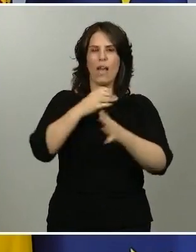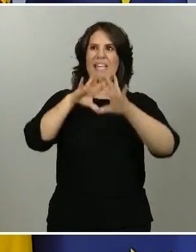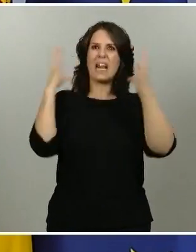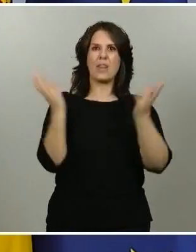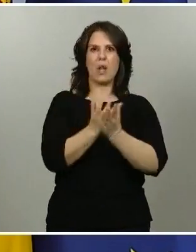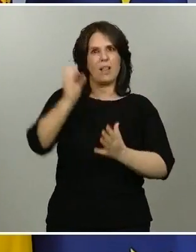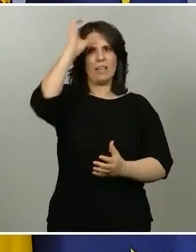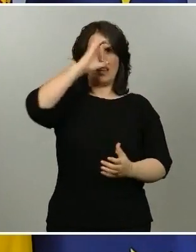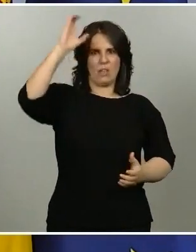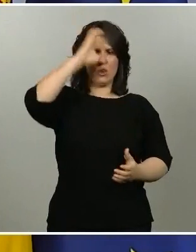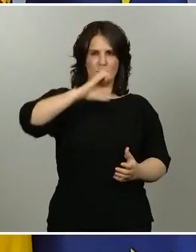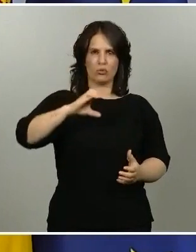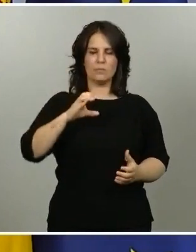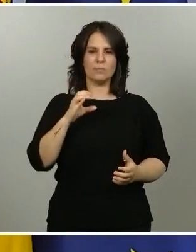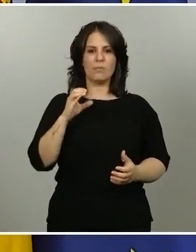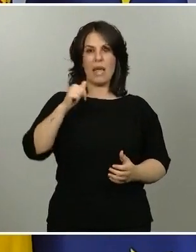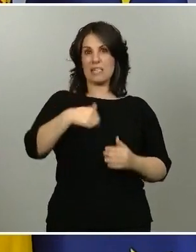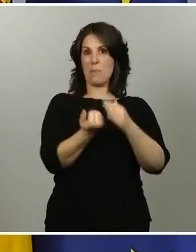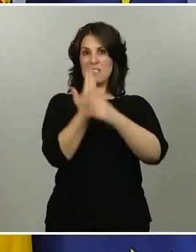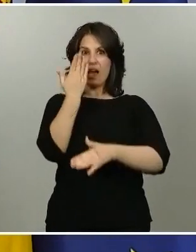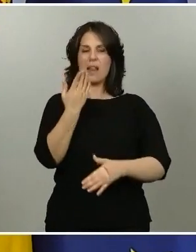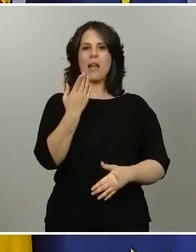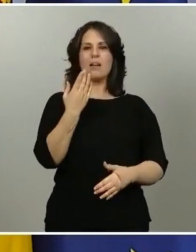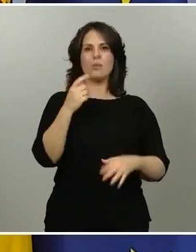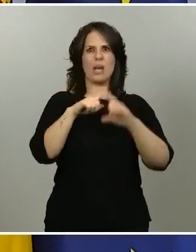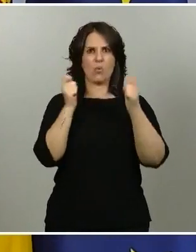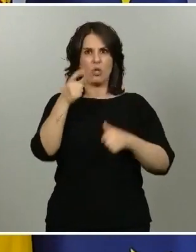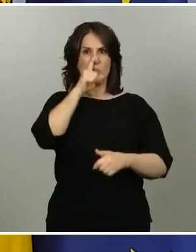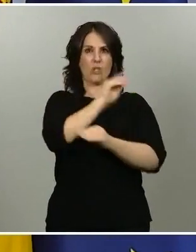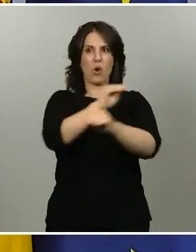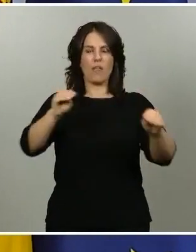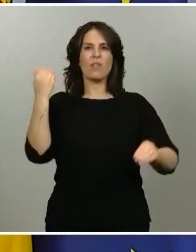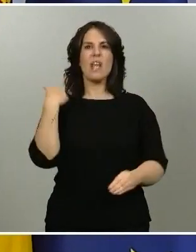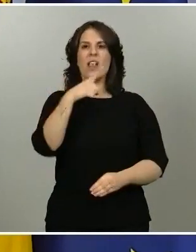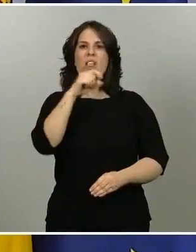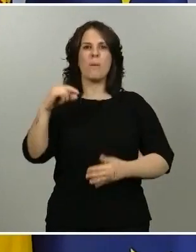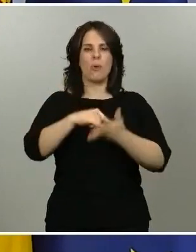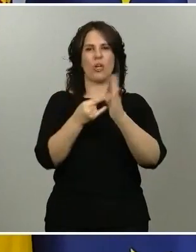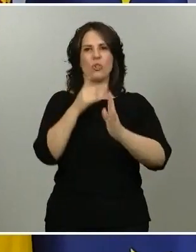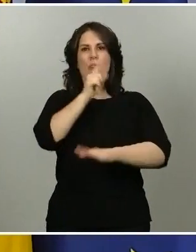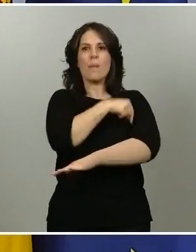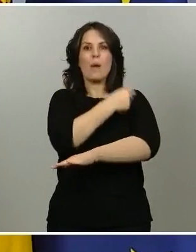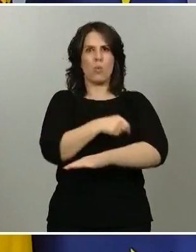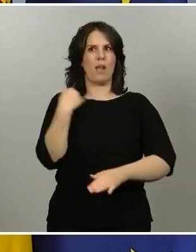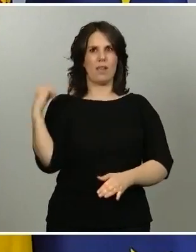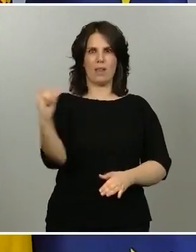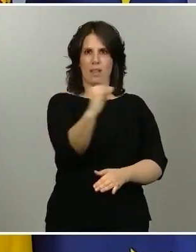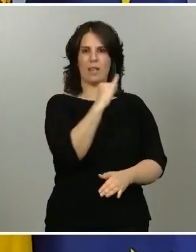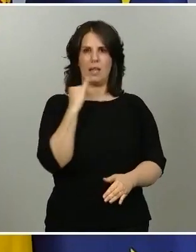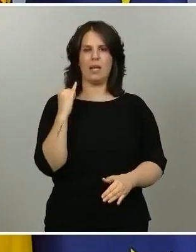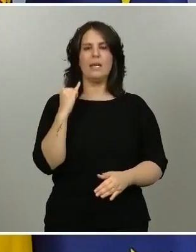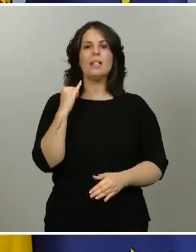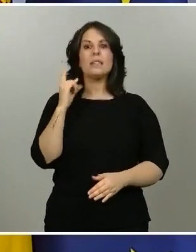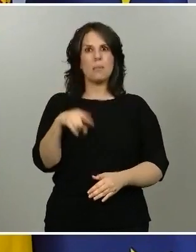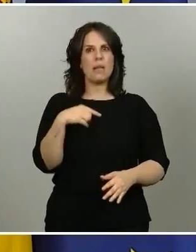Recordábamos esta mañana en una reunión más de 100 proyectos de vacuna. Se está haciendo un esfuerzo, además, para hacerlo lo más rápido posible. Saben ustedes que las